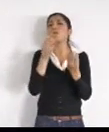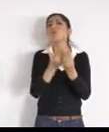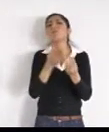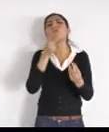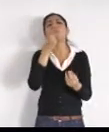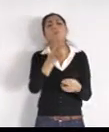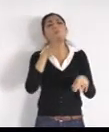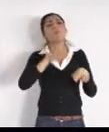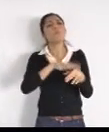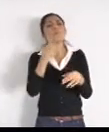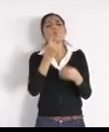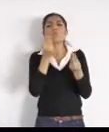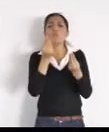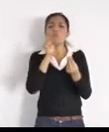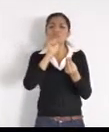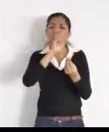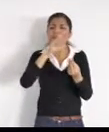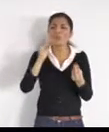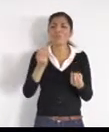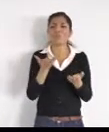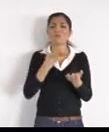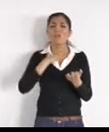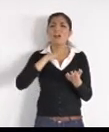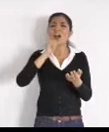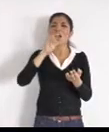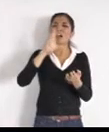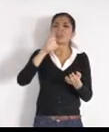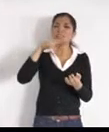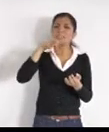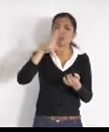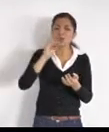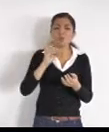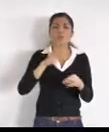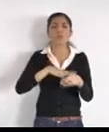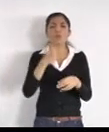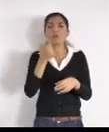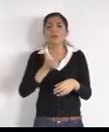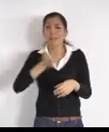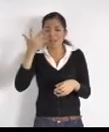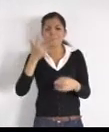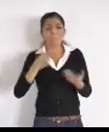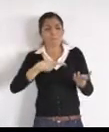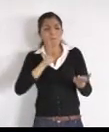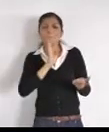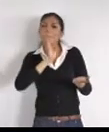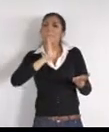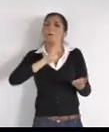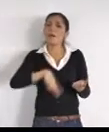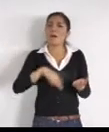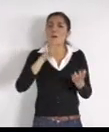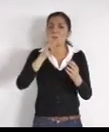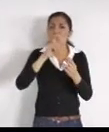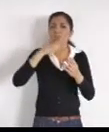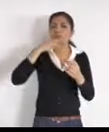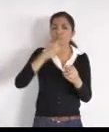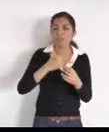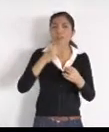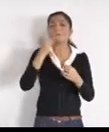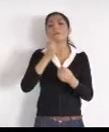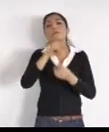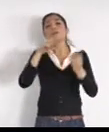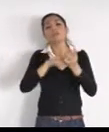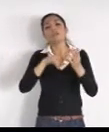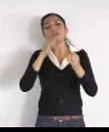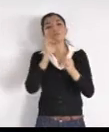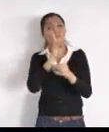cara, y tan mala, ayuda por favor, y falta de vigilancia, patrullaje nocturno, en villas de la hacienda, si tenemos, acuíferos, que